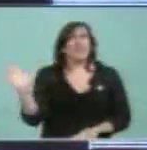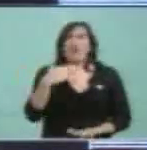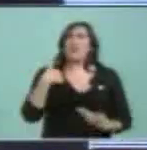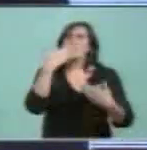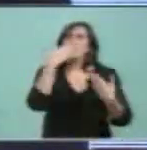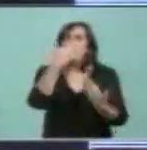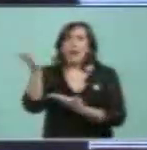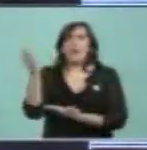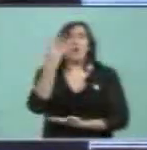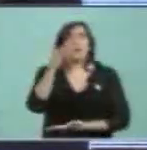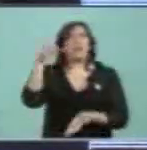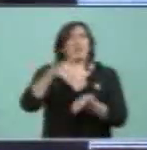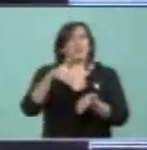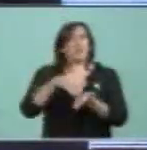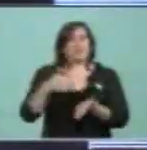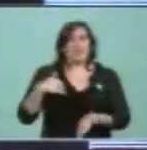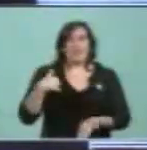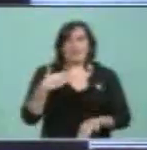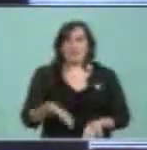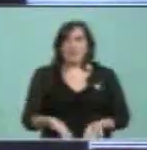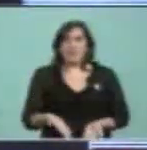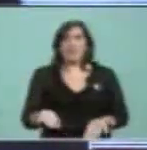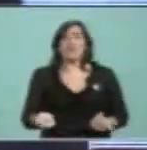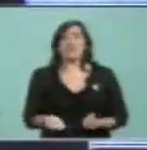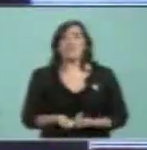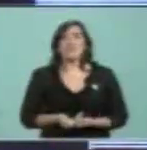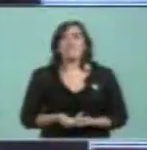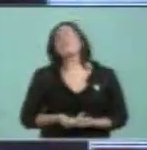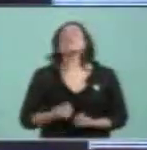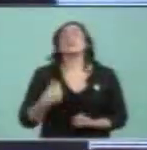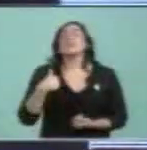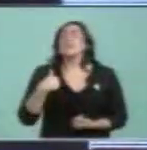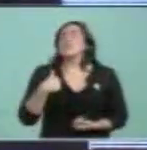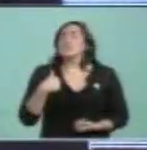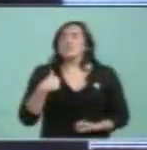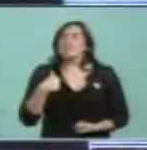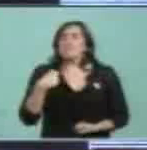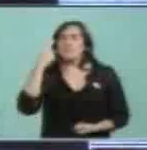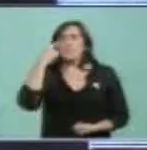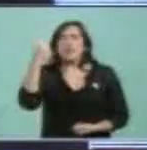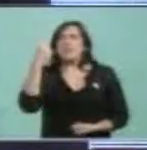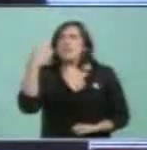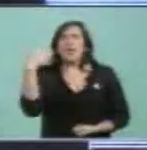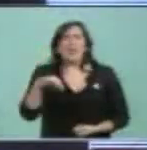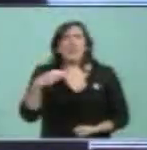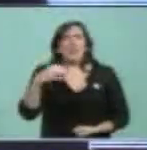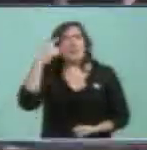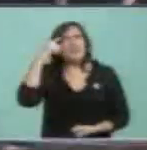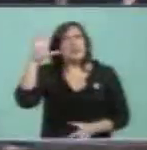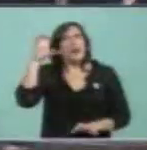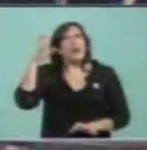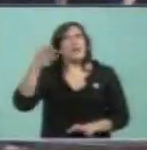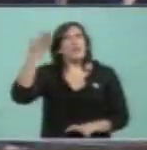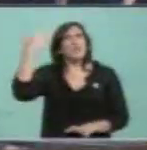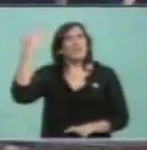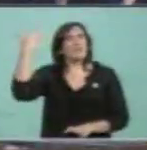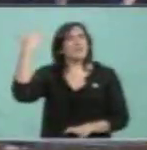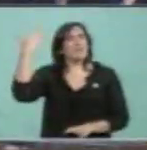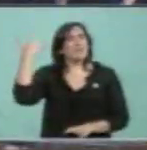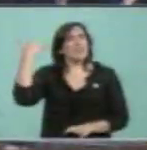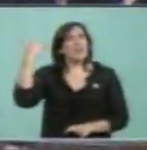Pero también, por lo menos me resulta insoslayable recordar que hace